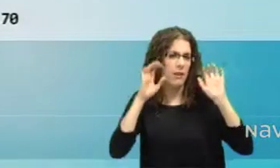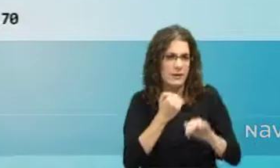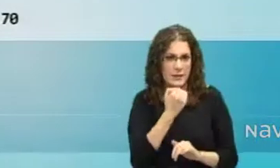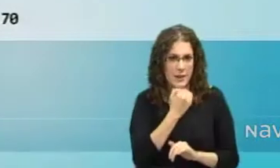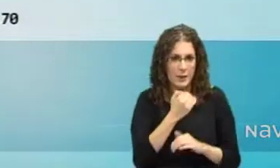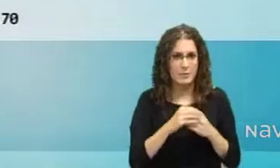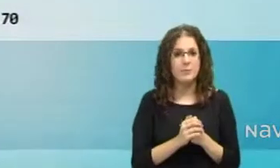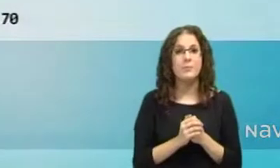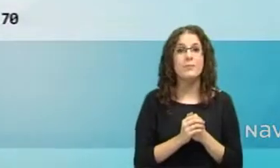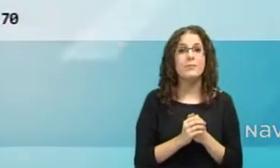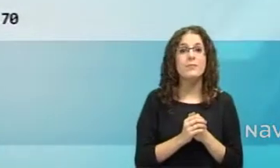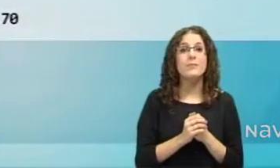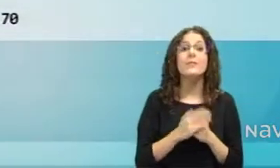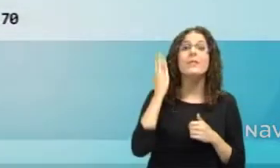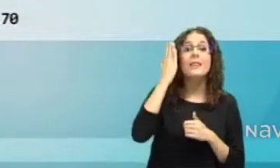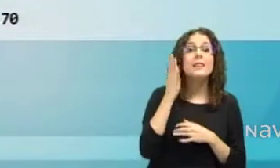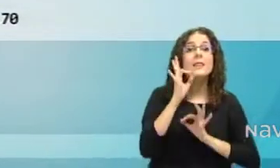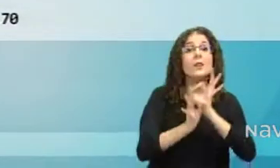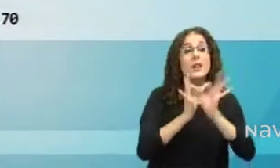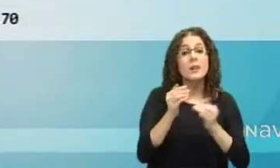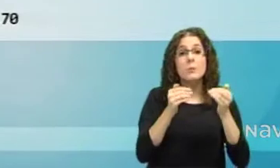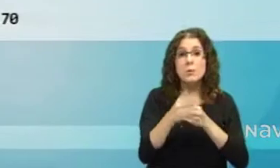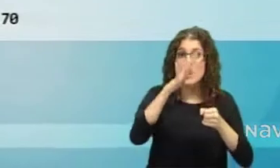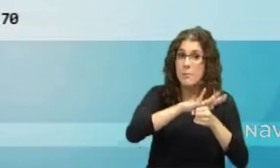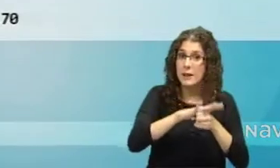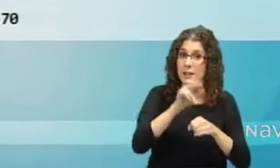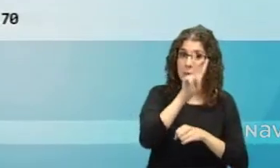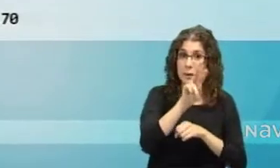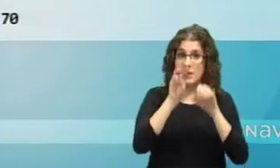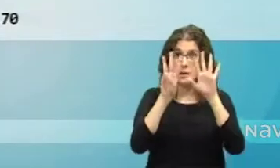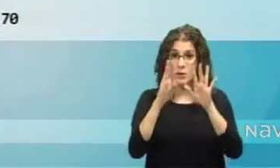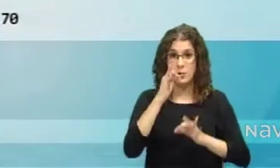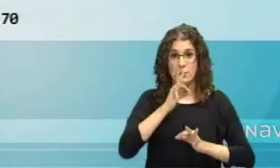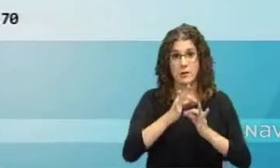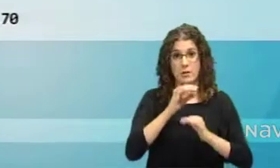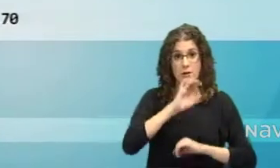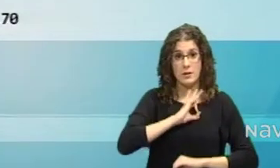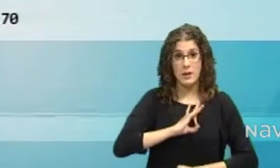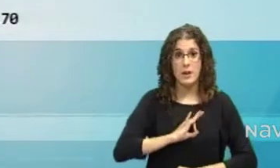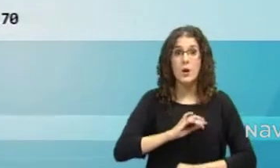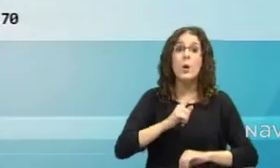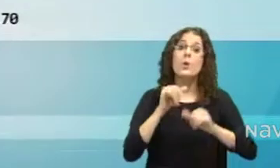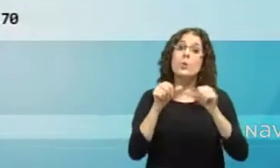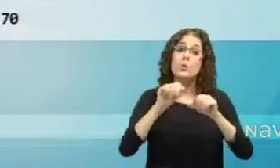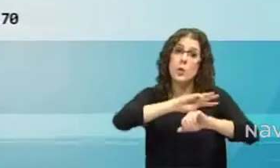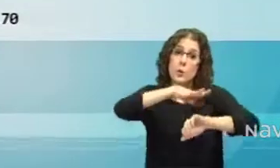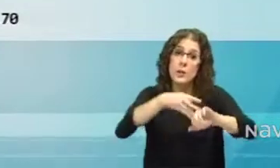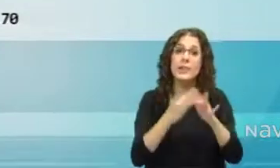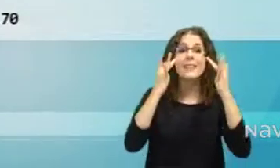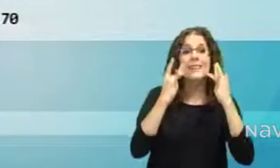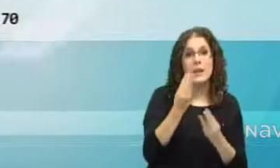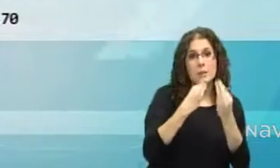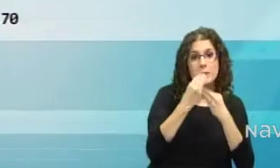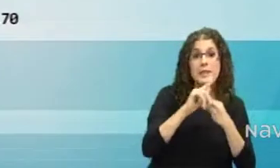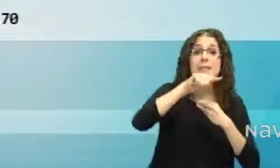La Cámara Navarra ha organizado para el martes 28 de enero un curso de 4 horas sobre higiene alimentaria, mediante el cual podrás obtener el